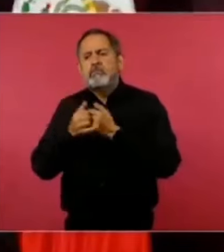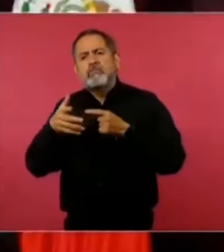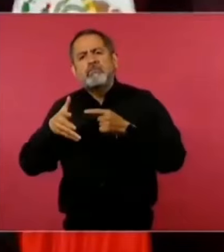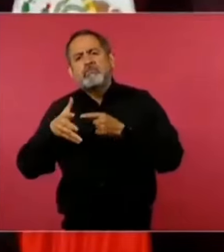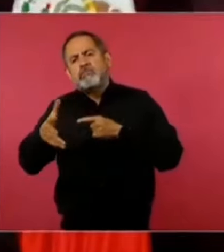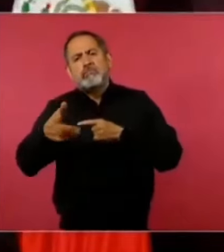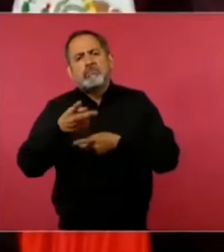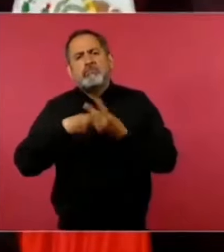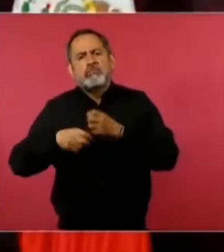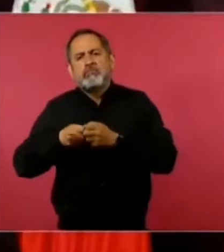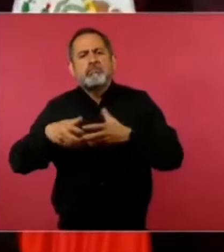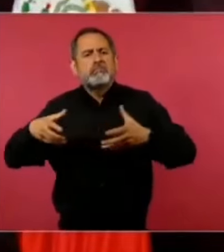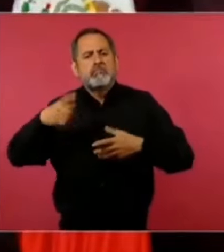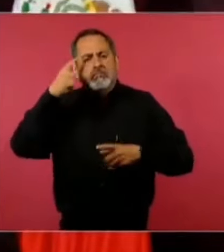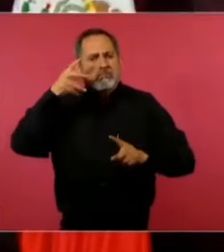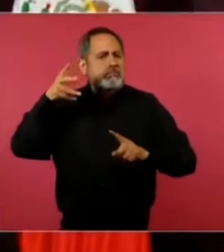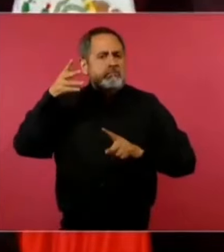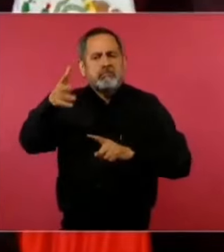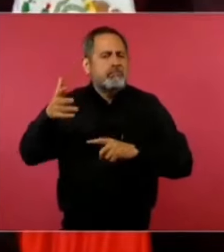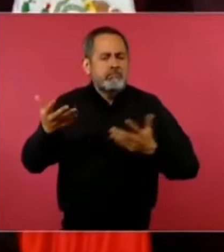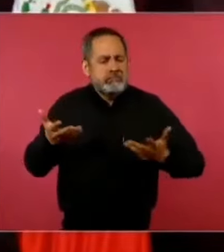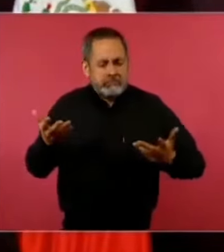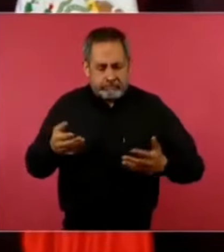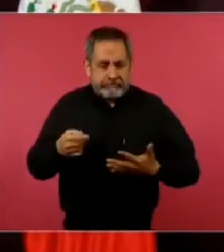hacia adelante.